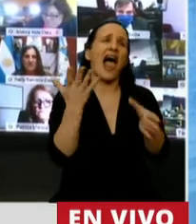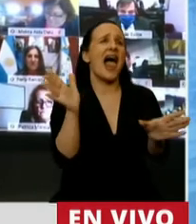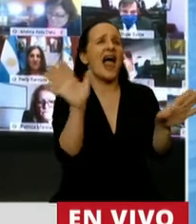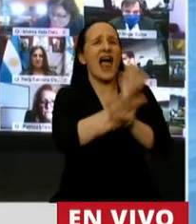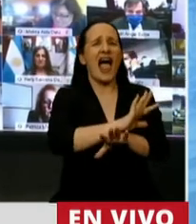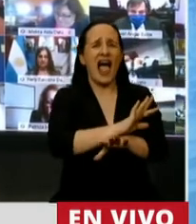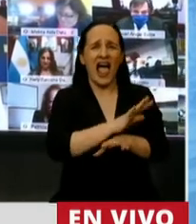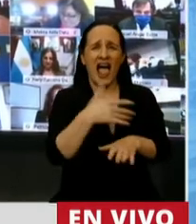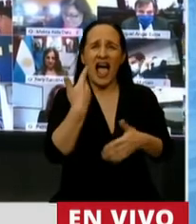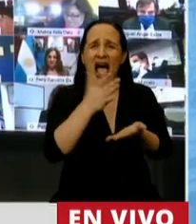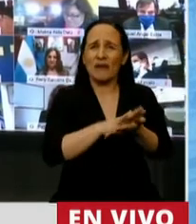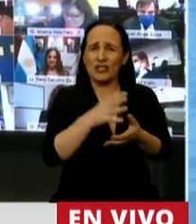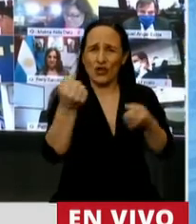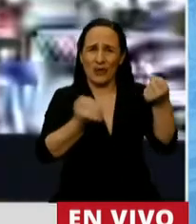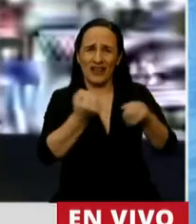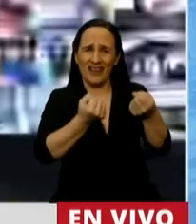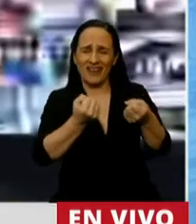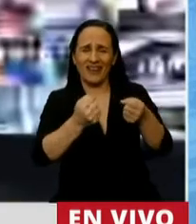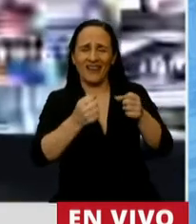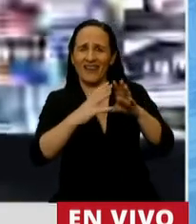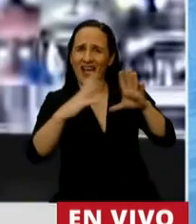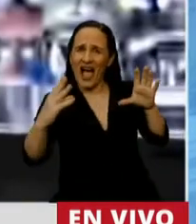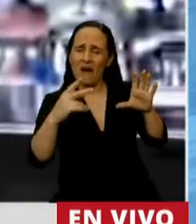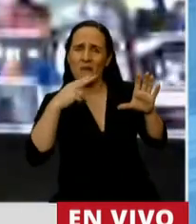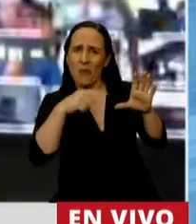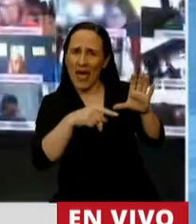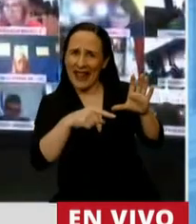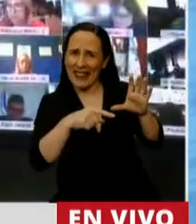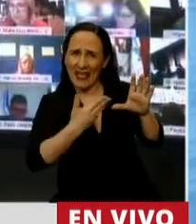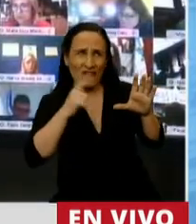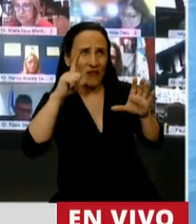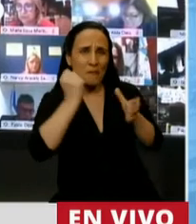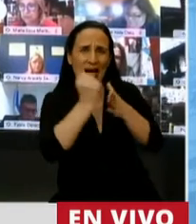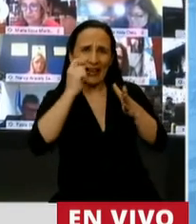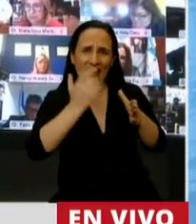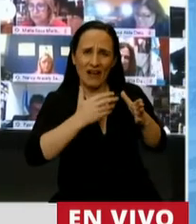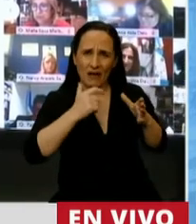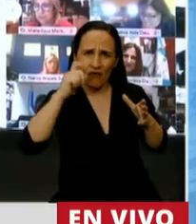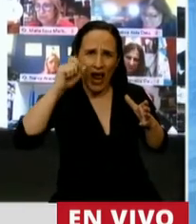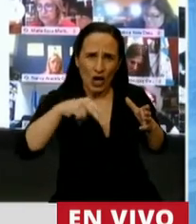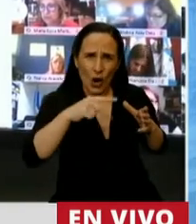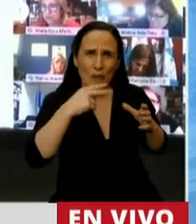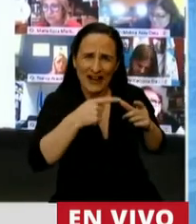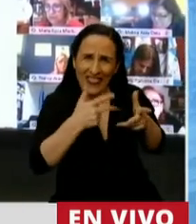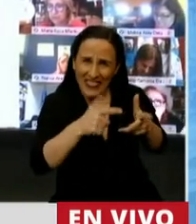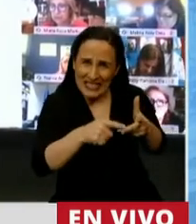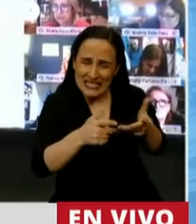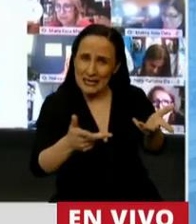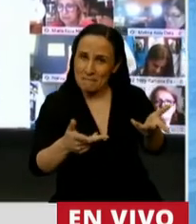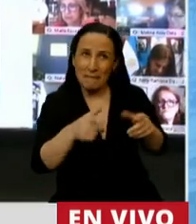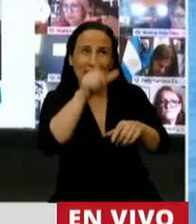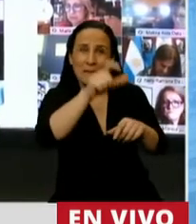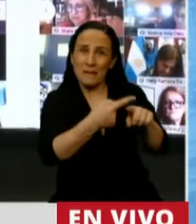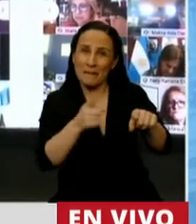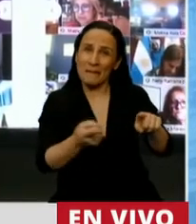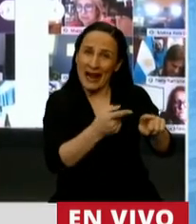de Falcón Verde para perseguir a dirigentes políticos. La verdad que es tristísimo pensar que es solo un